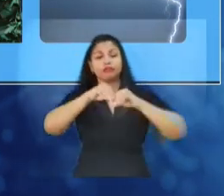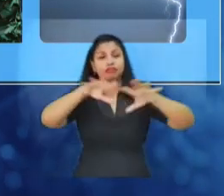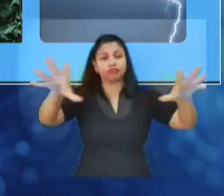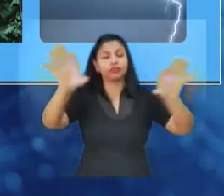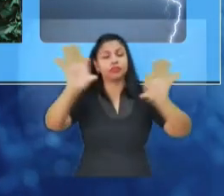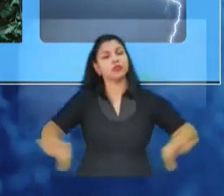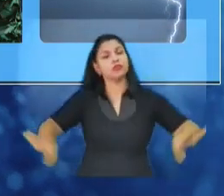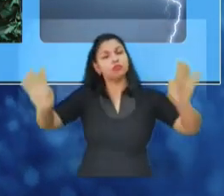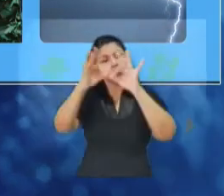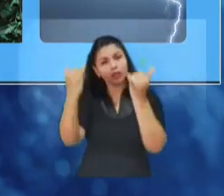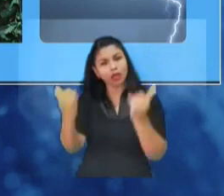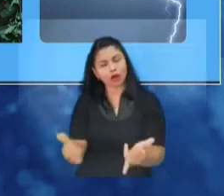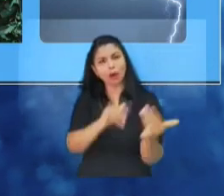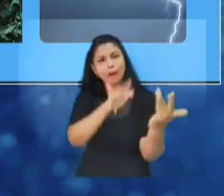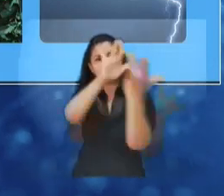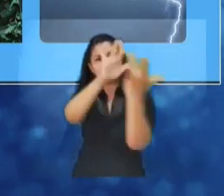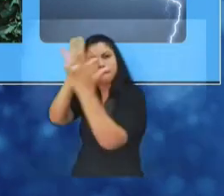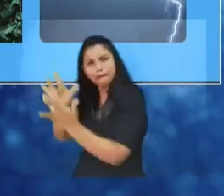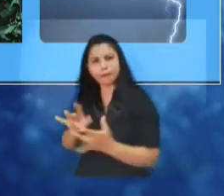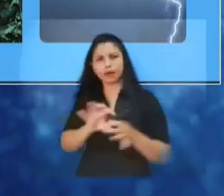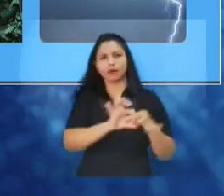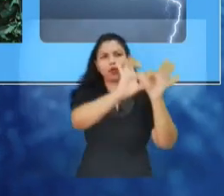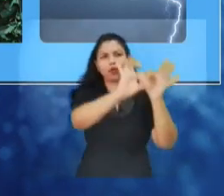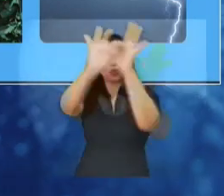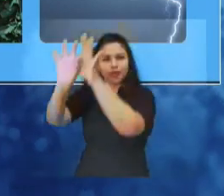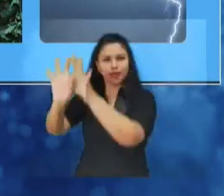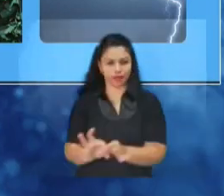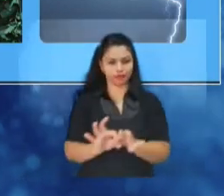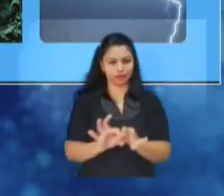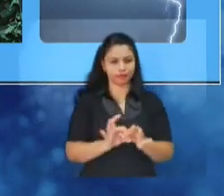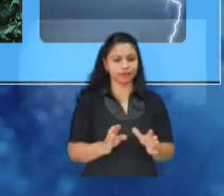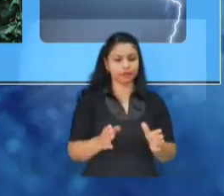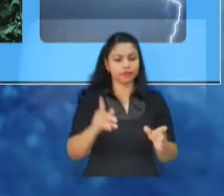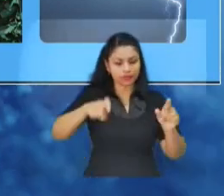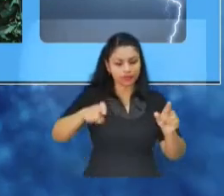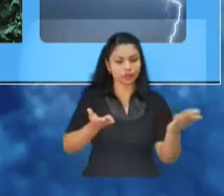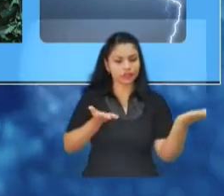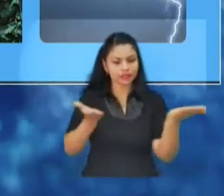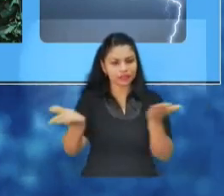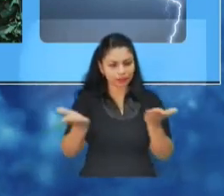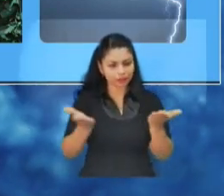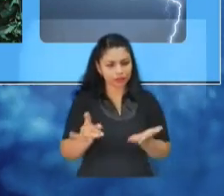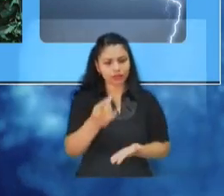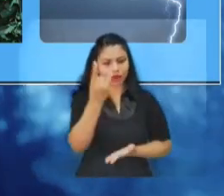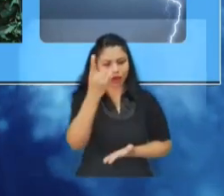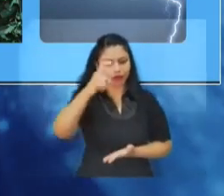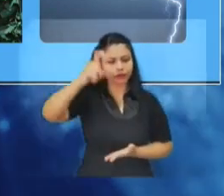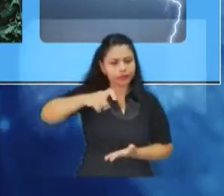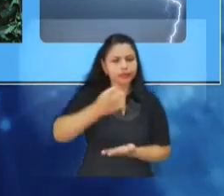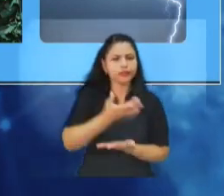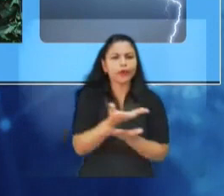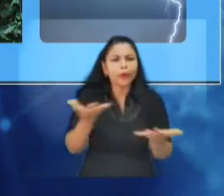para garantizar que los servicios puedan funcionar incluso en caso de emergencias o crisis.